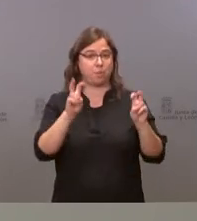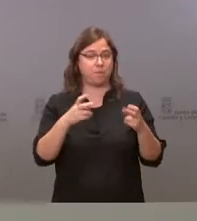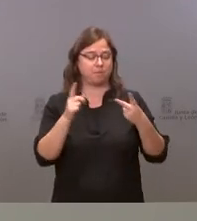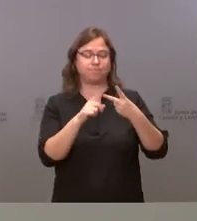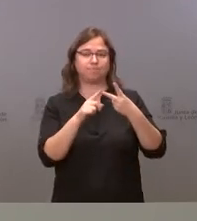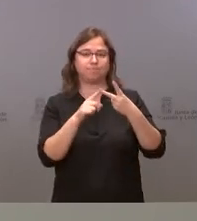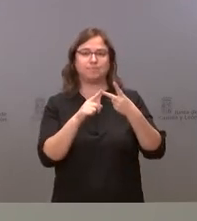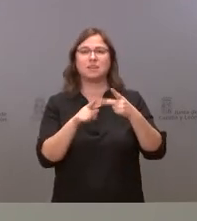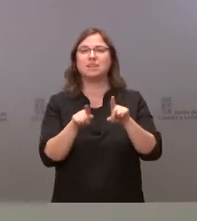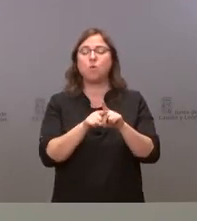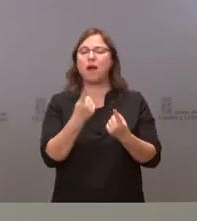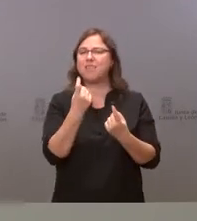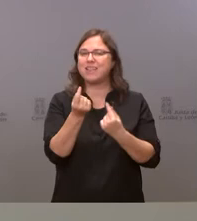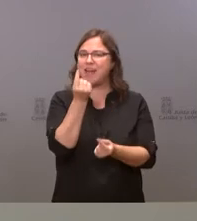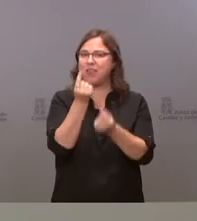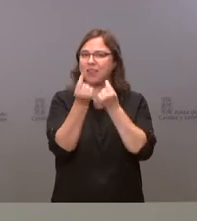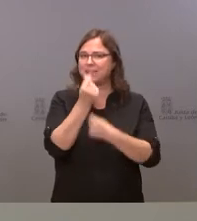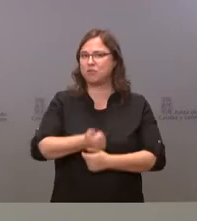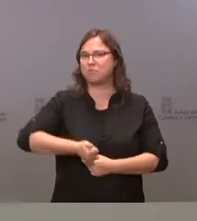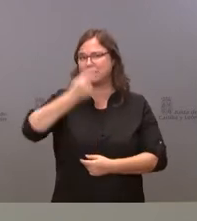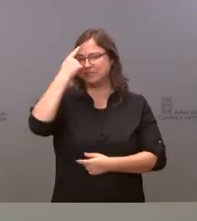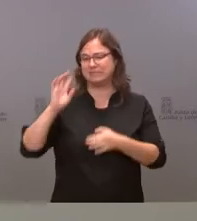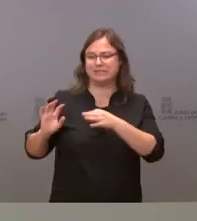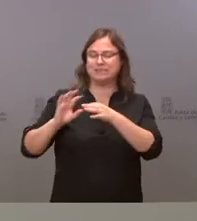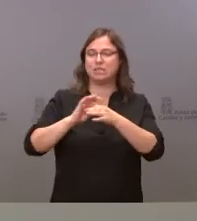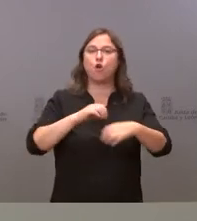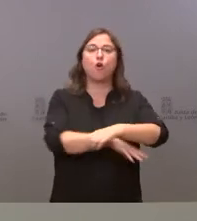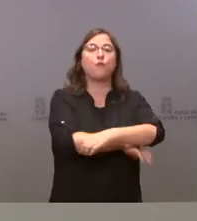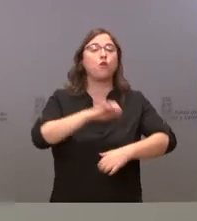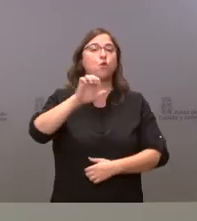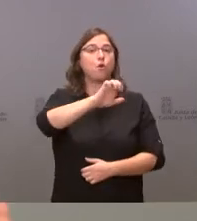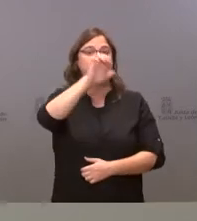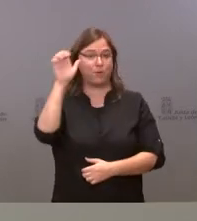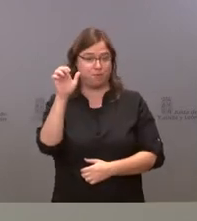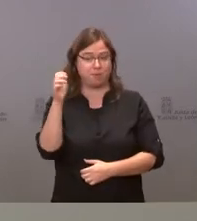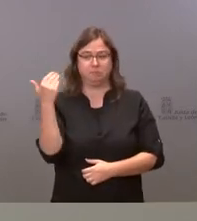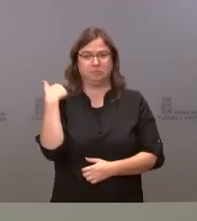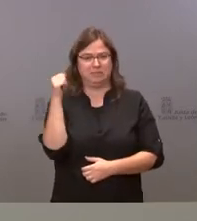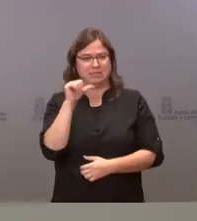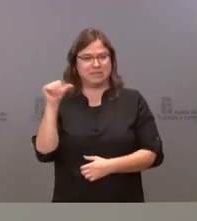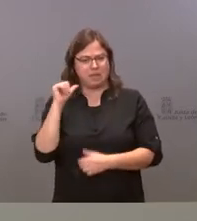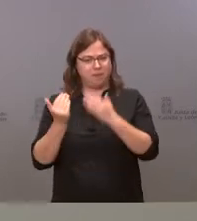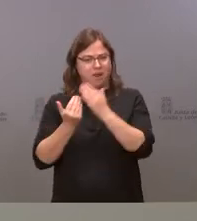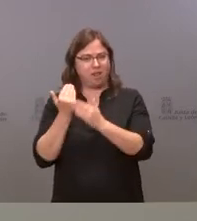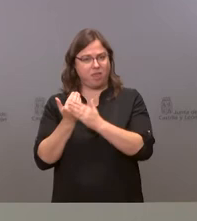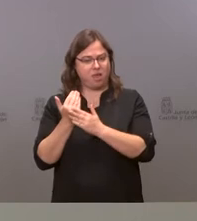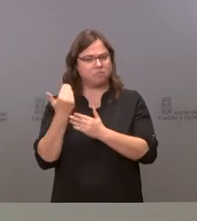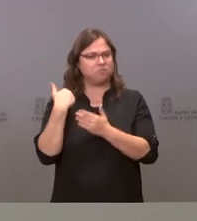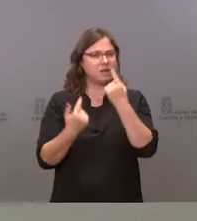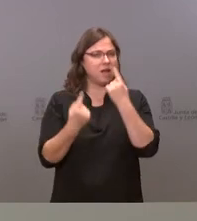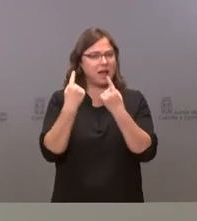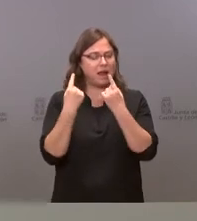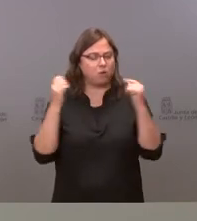posibilidad de conocer algunos datos más vinculados a los nuevos fondos europeos en las últimas semanas y días y se han venido celebrando algunas